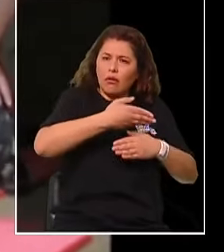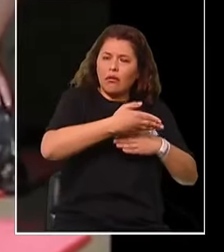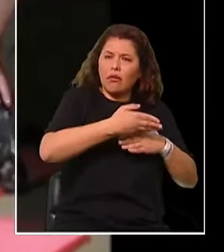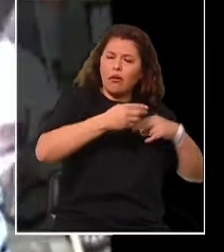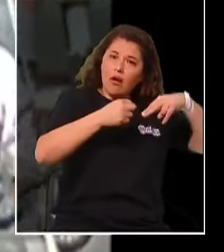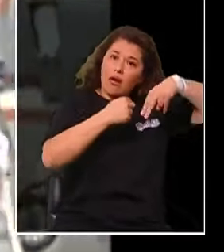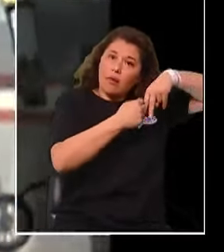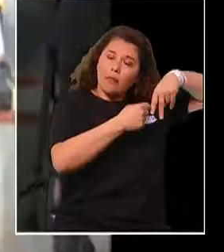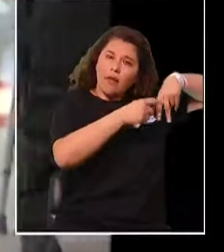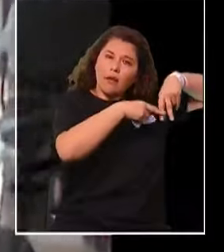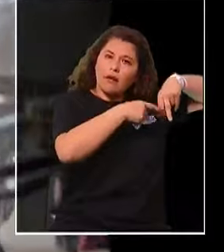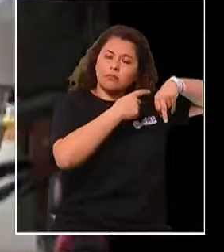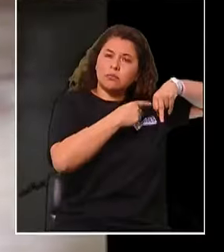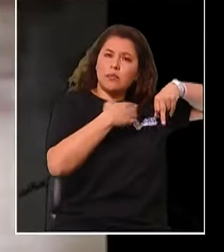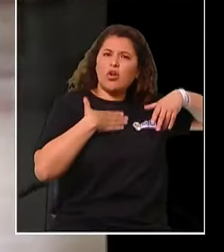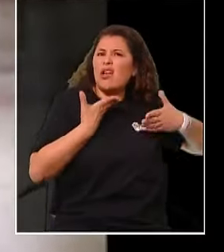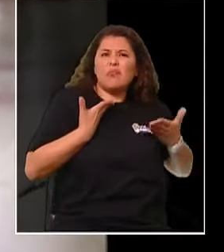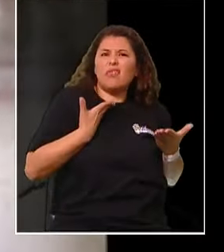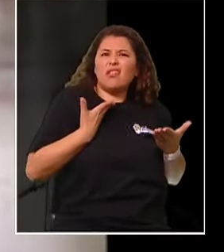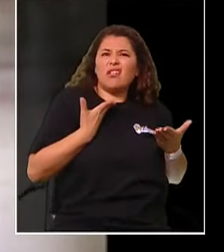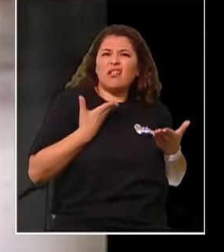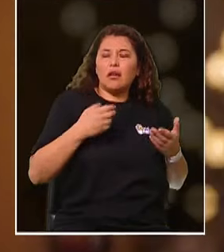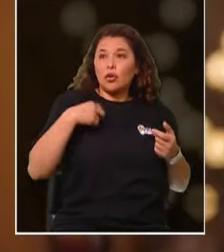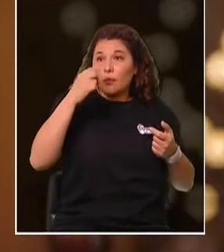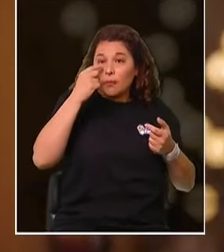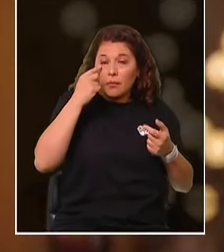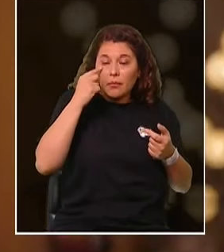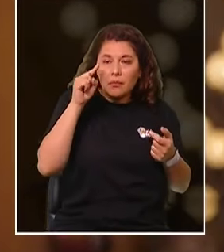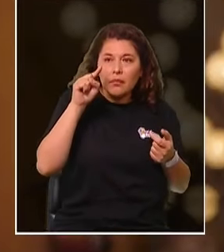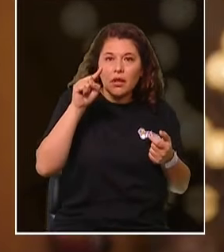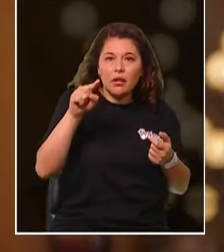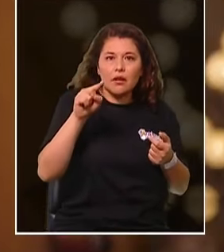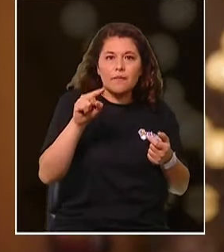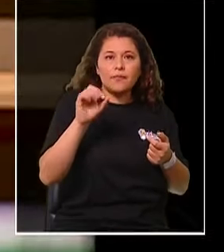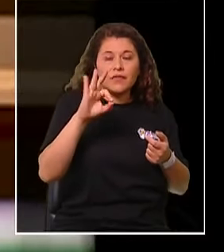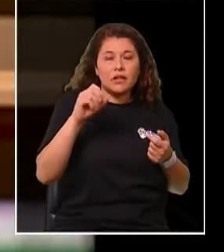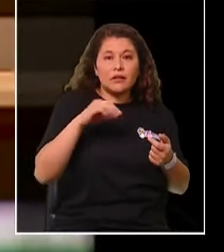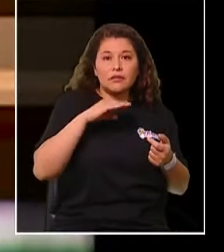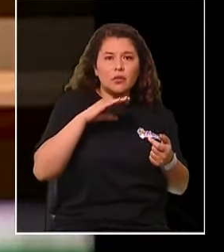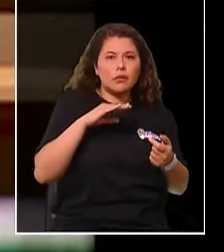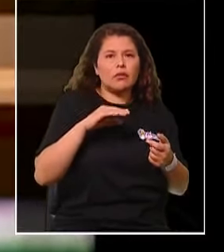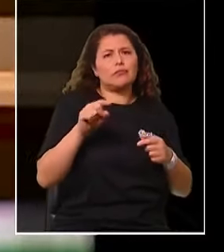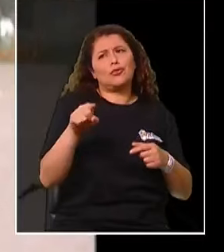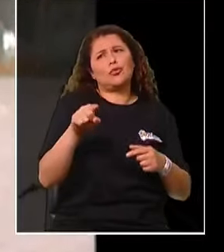Y miraba ahí, 30 segundos, te das cuenta que tú traes un granito de arena en la playa.